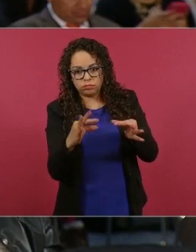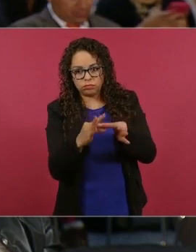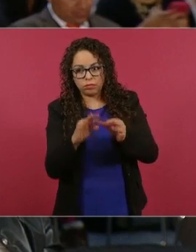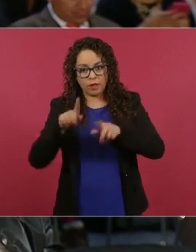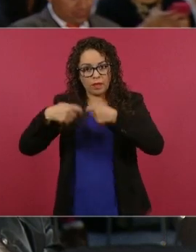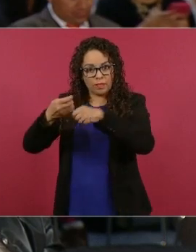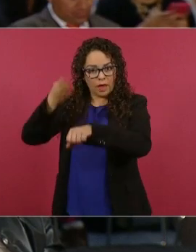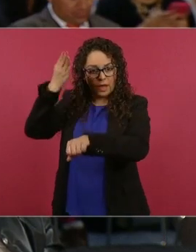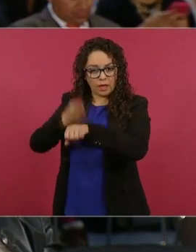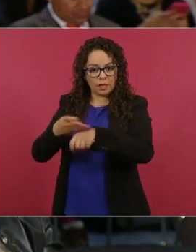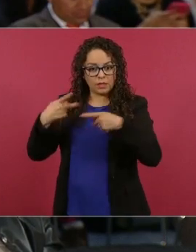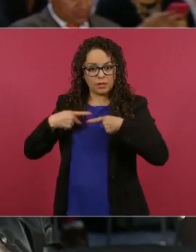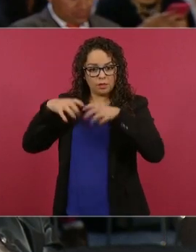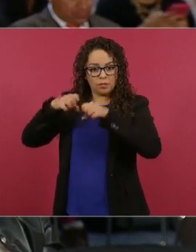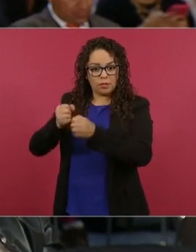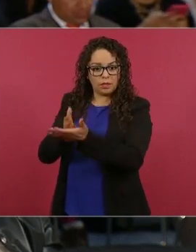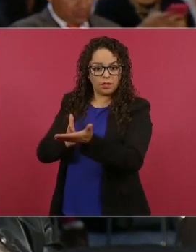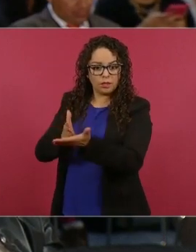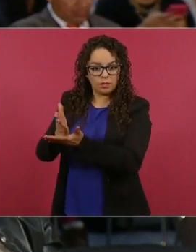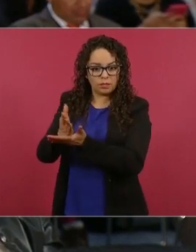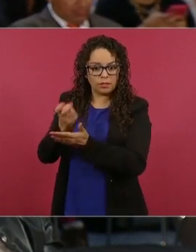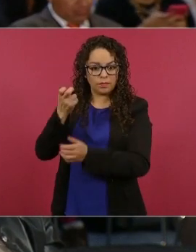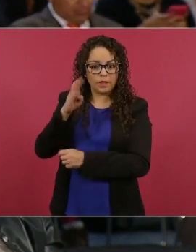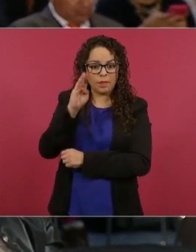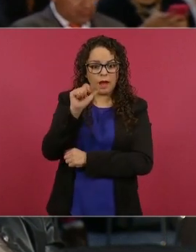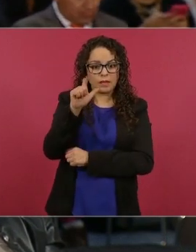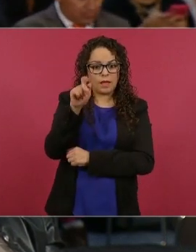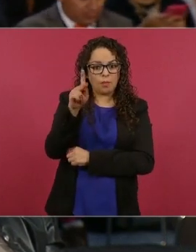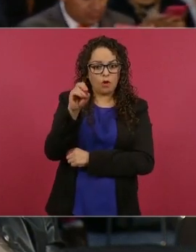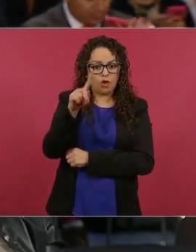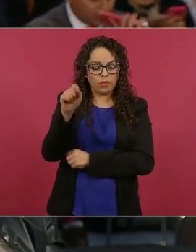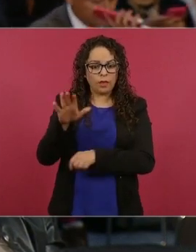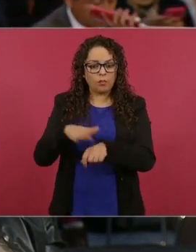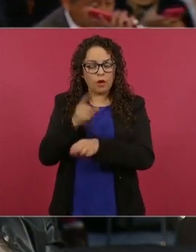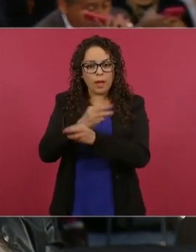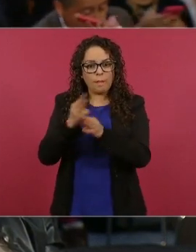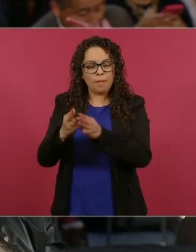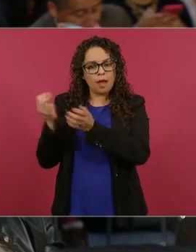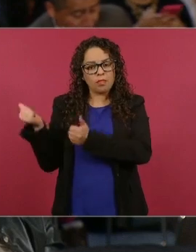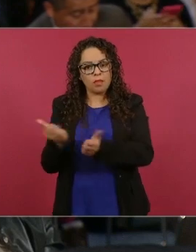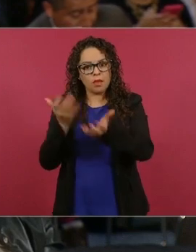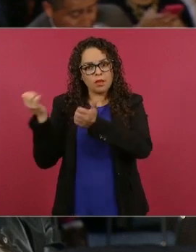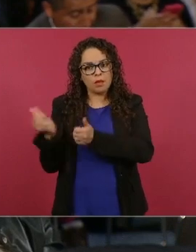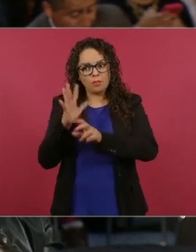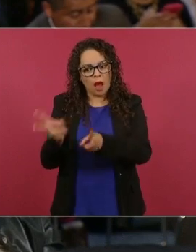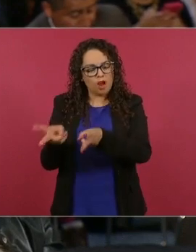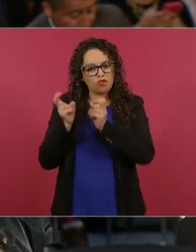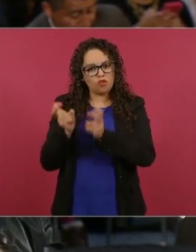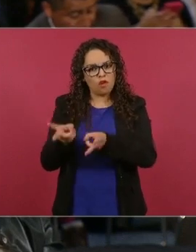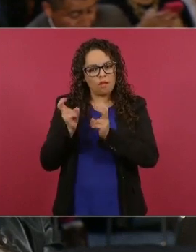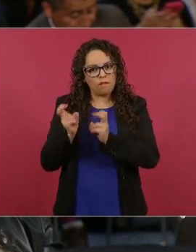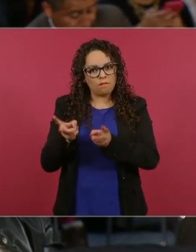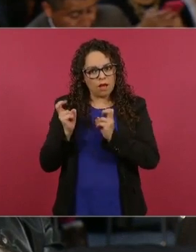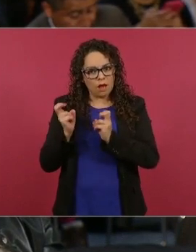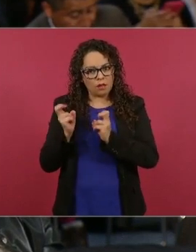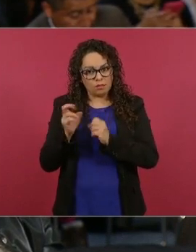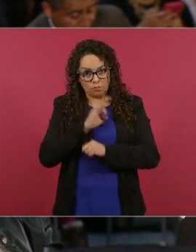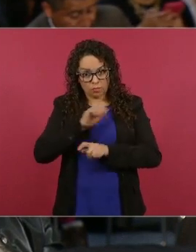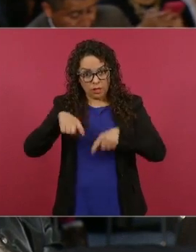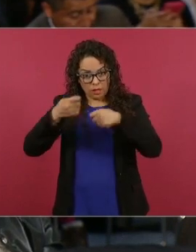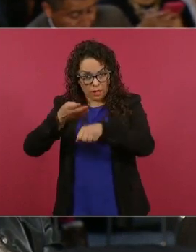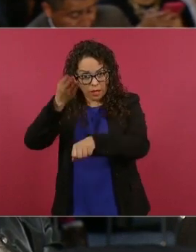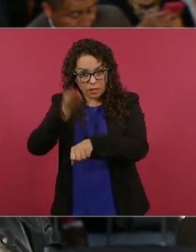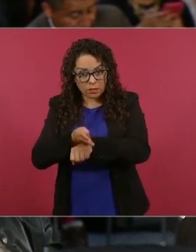en el banco de Balsapote por todo el material extraído ilícitamente? Igual le pregunto